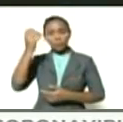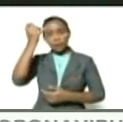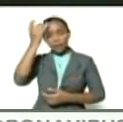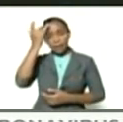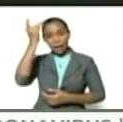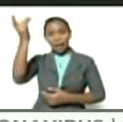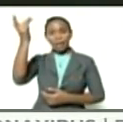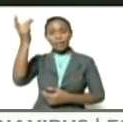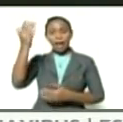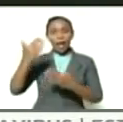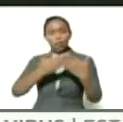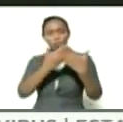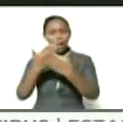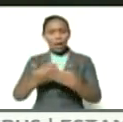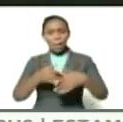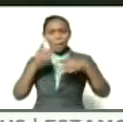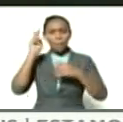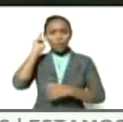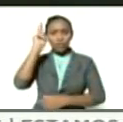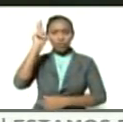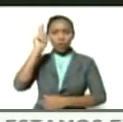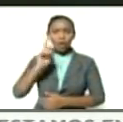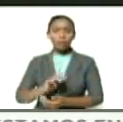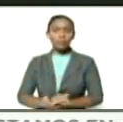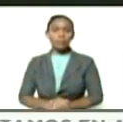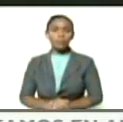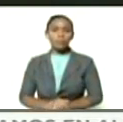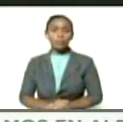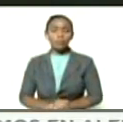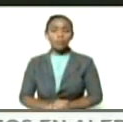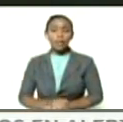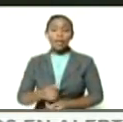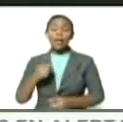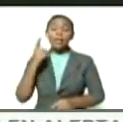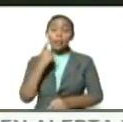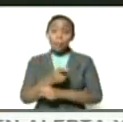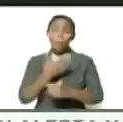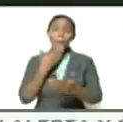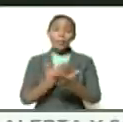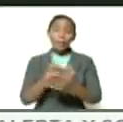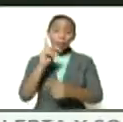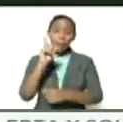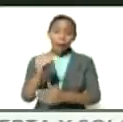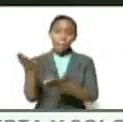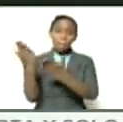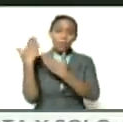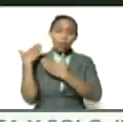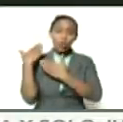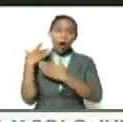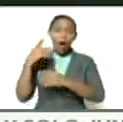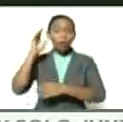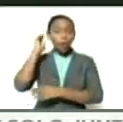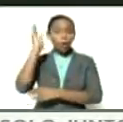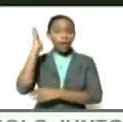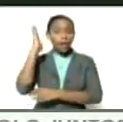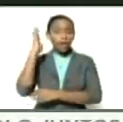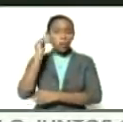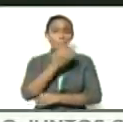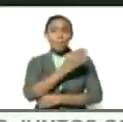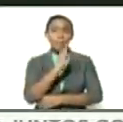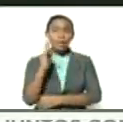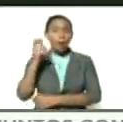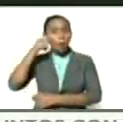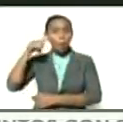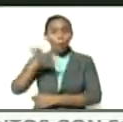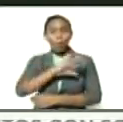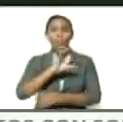estudiosos profesores y debemos pedirle también el apoyo al congreso bicentenario de los